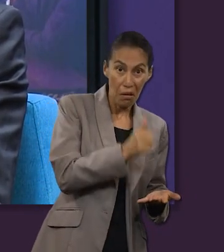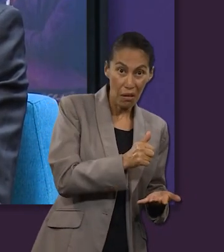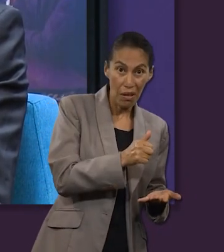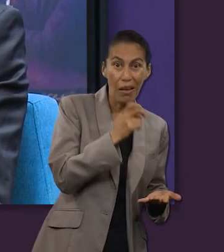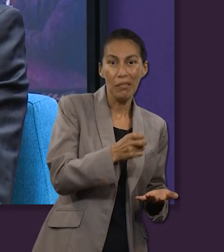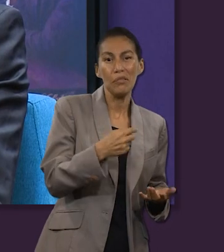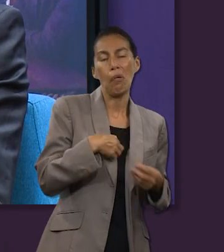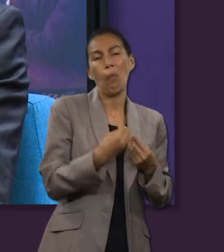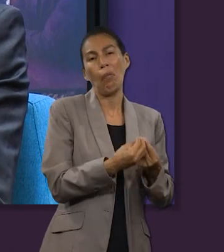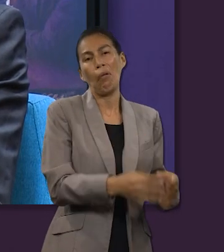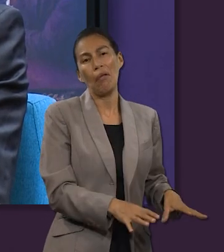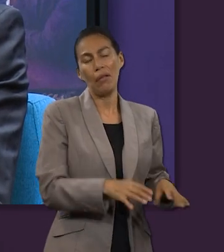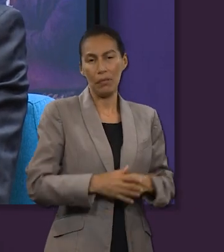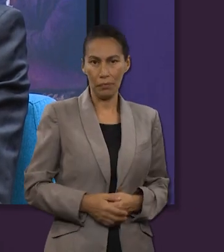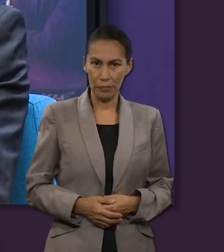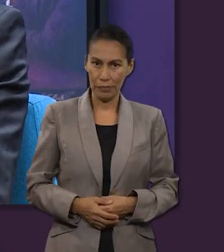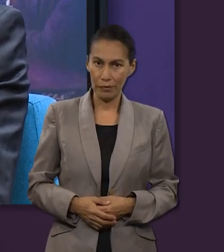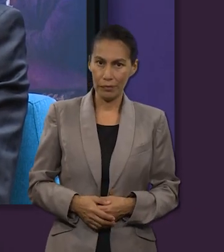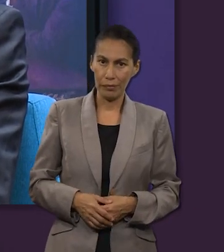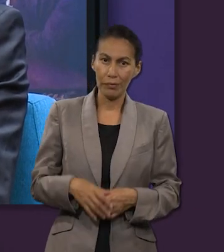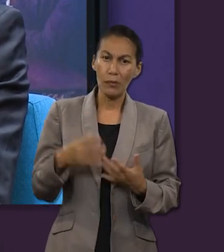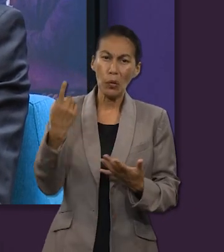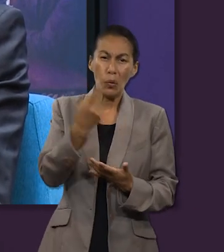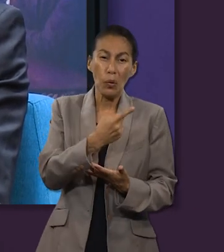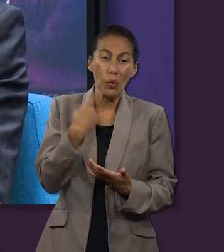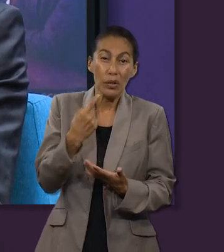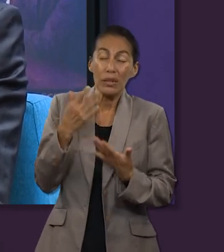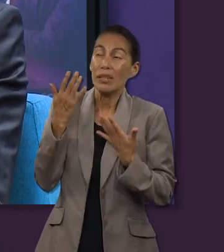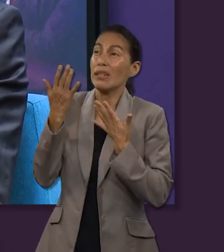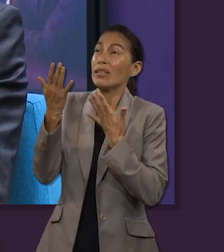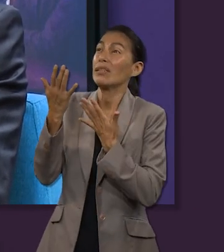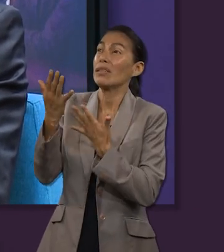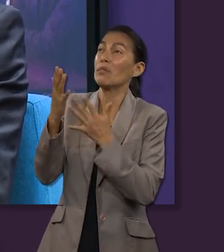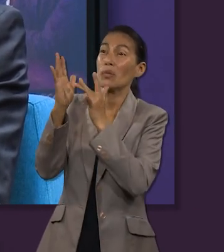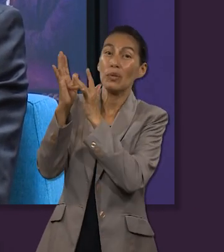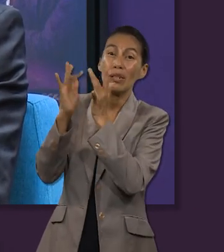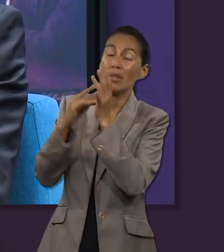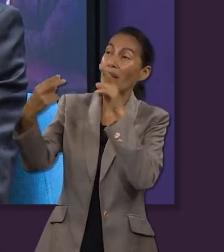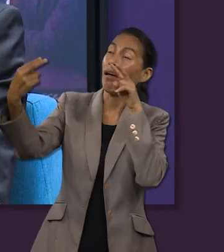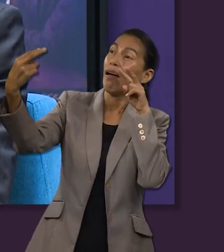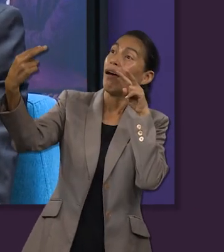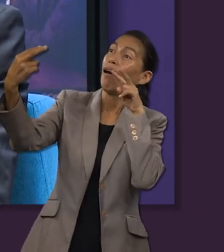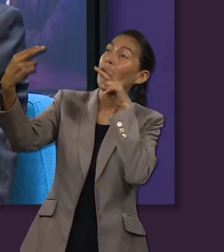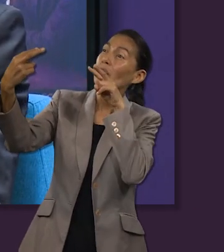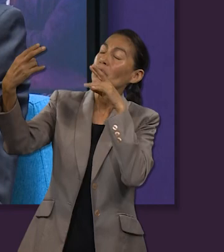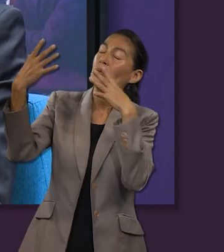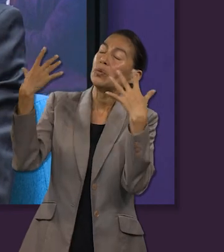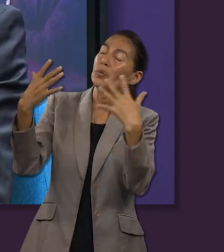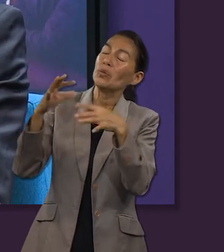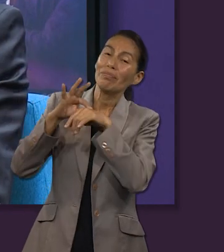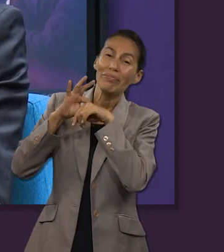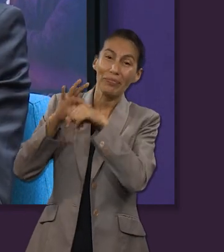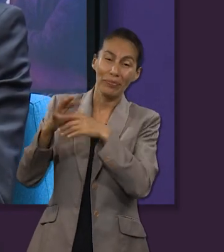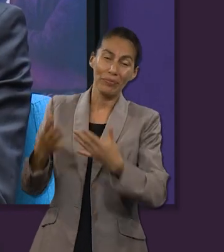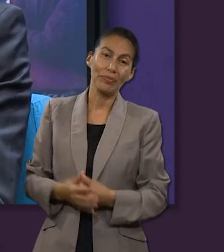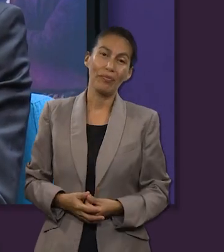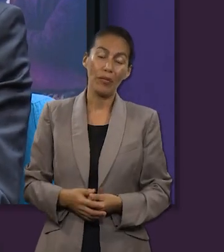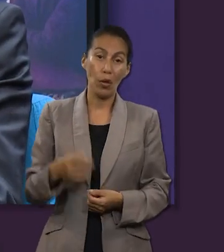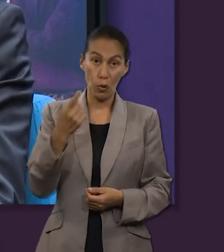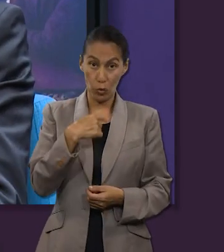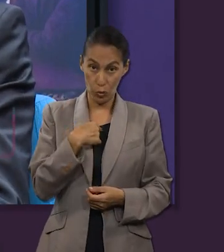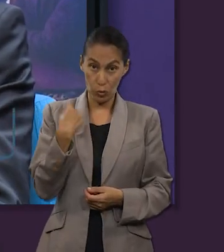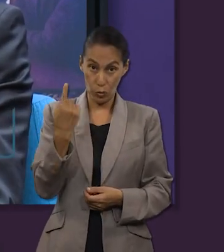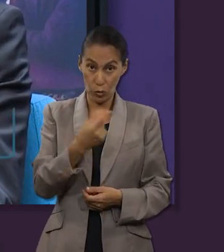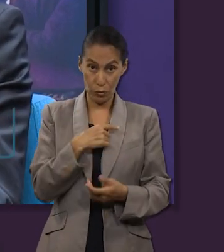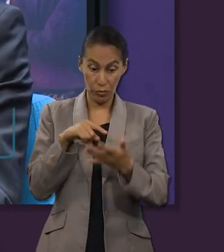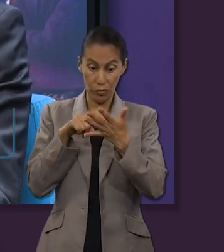la oportunidad de estar directamente cara a cara con Dios las heridas de Jesús van a ser un testimonio constante